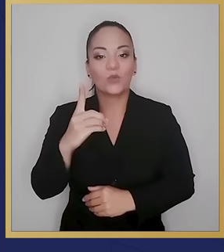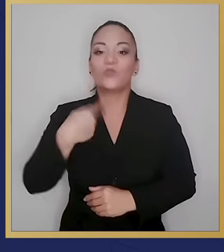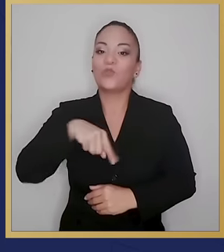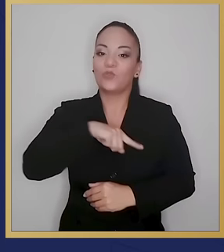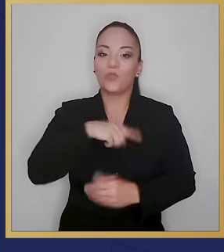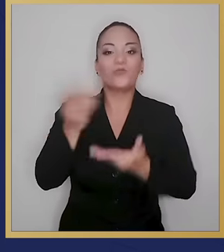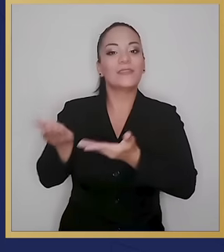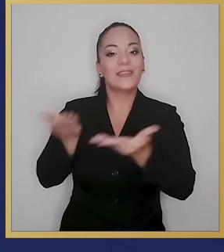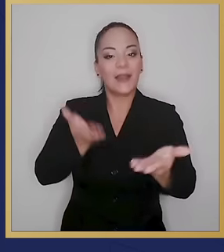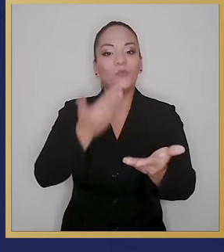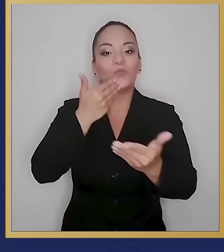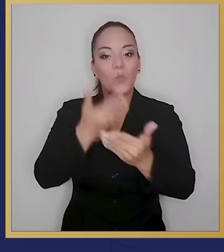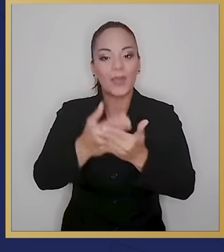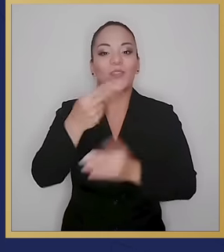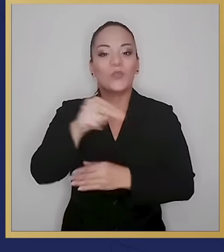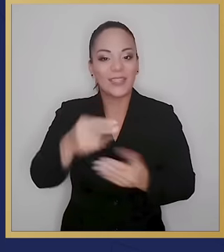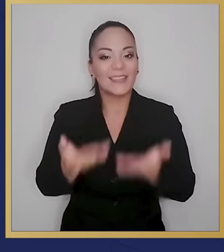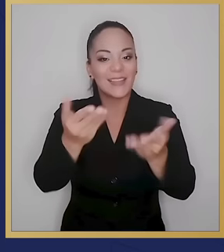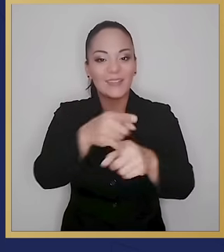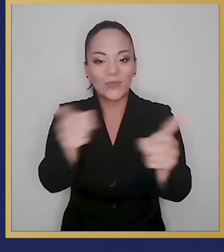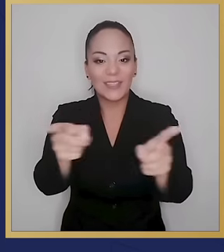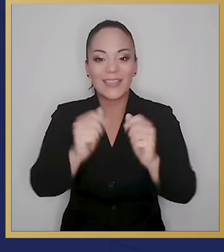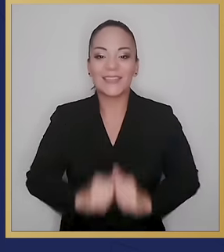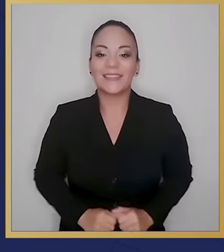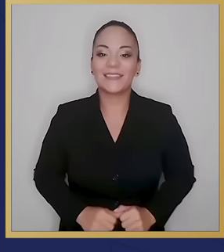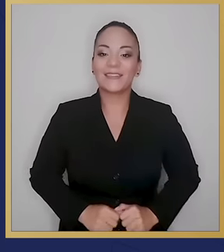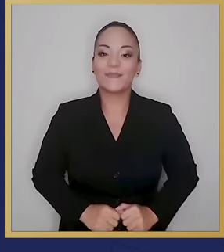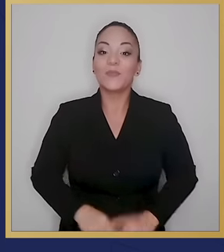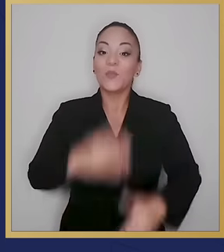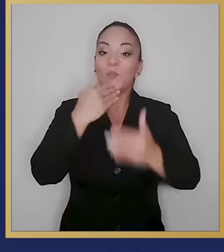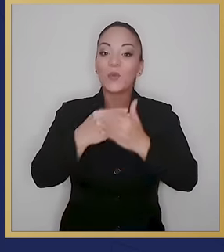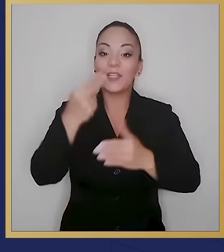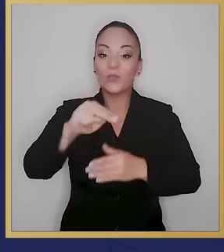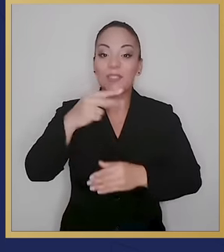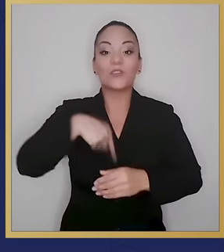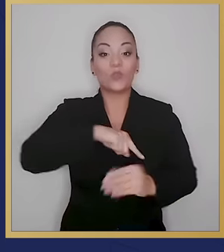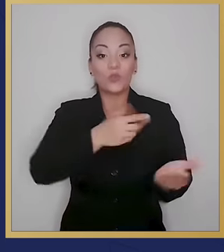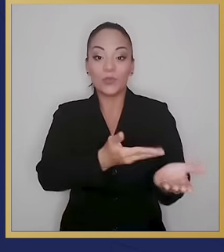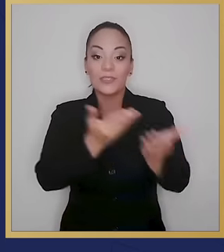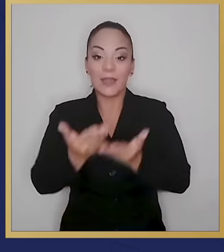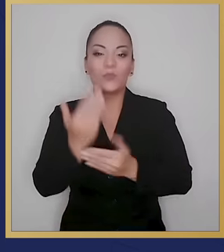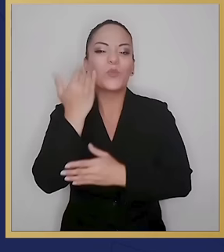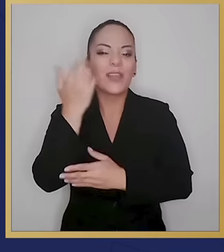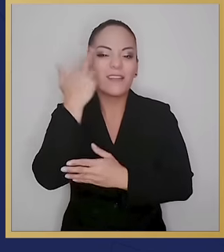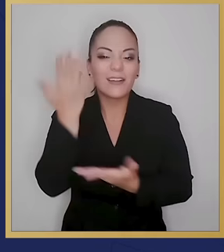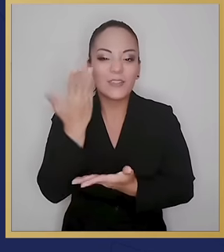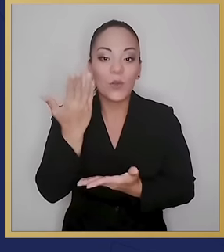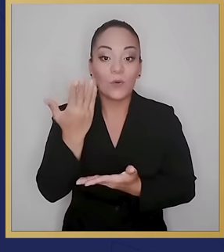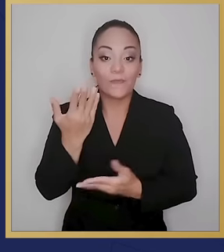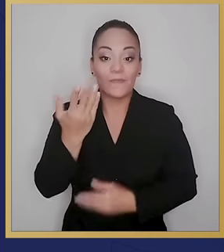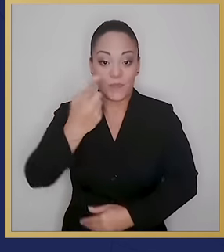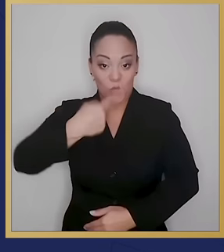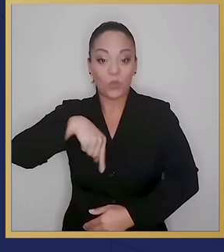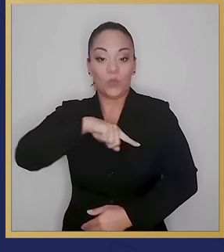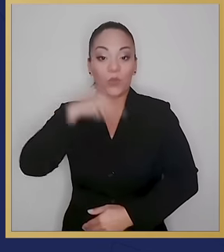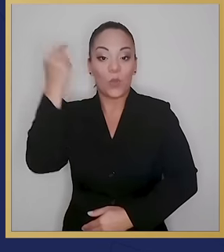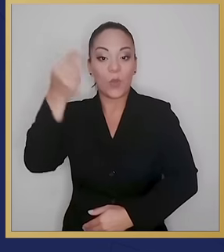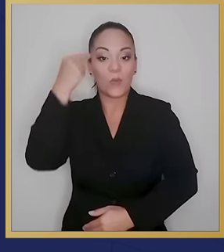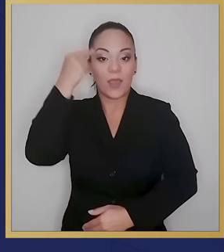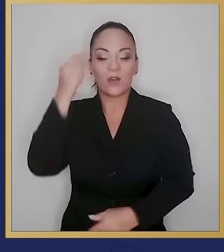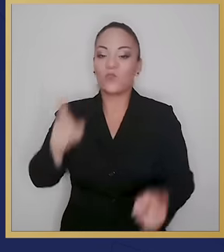Dios les podemos seguir trayendo muy buenas noticias. Y esas buenas noticias se las traemos porque este gobierno